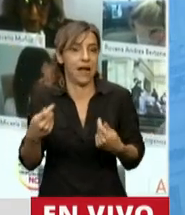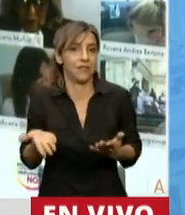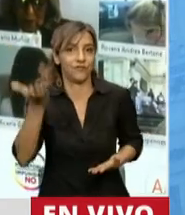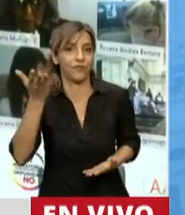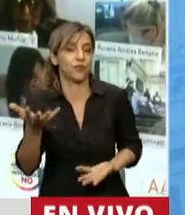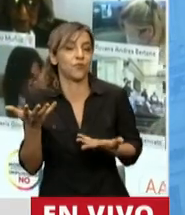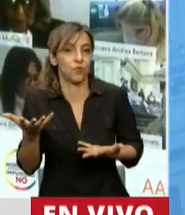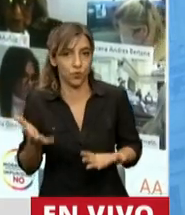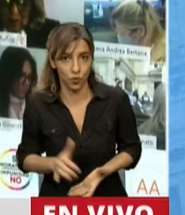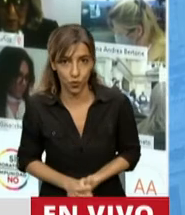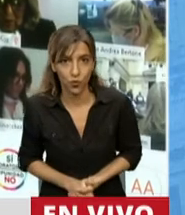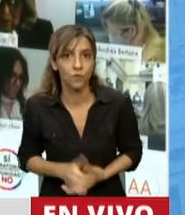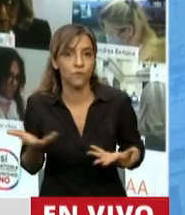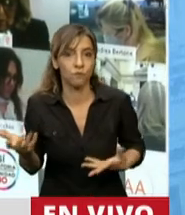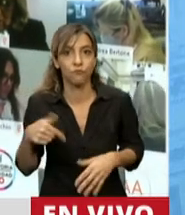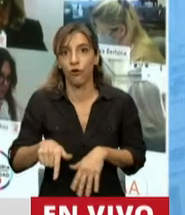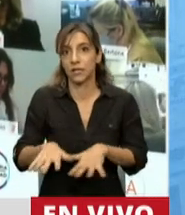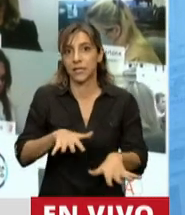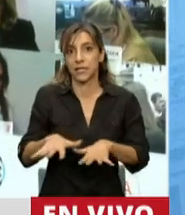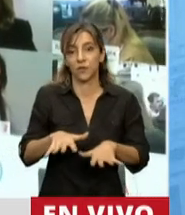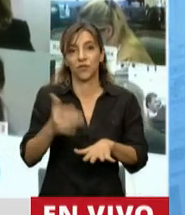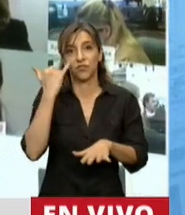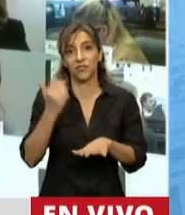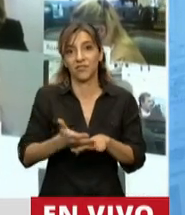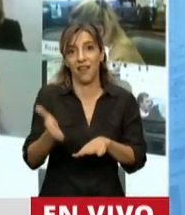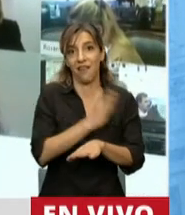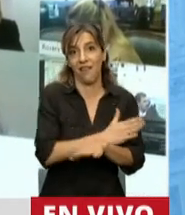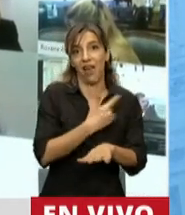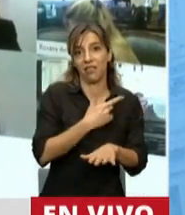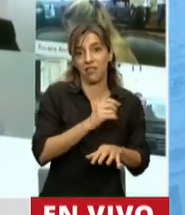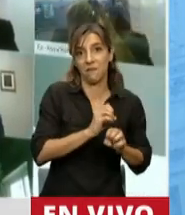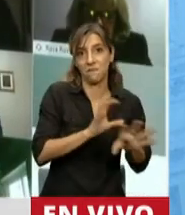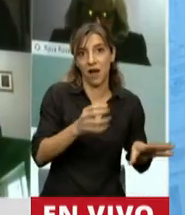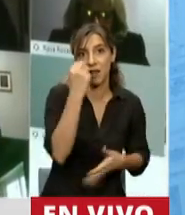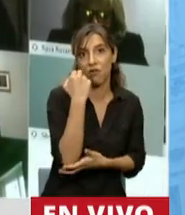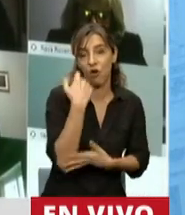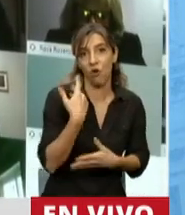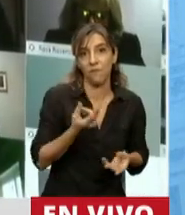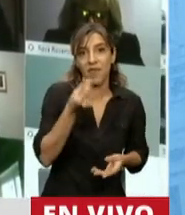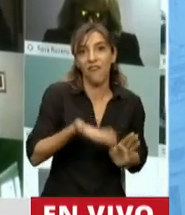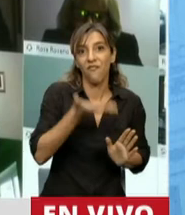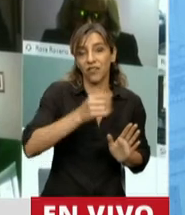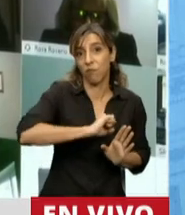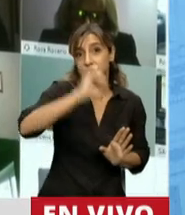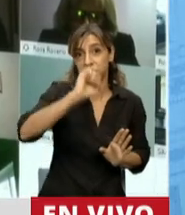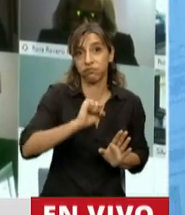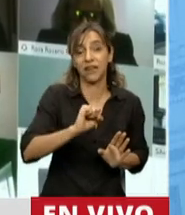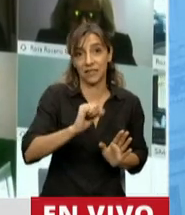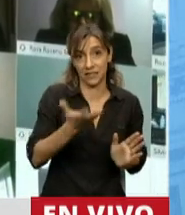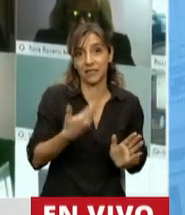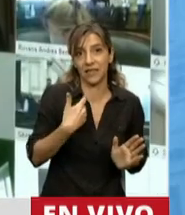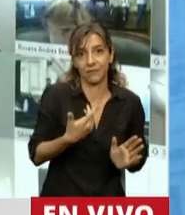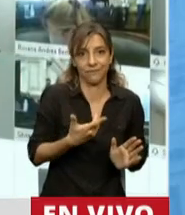que evidentemente venimos sufriendo, o previo a la pandemia también, una inflación récord del 53% del año pasado